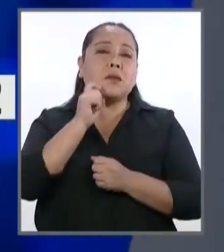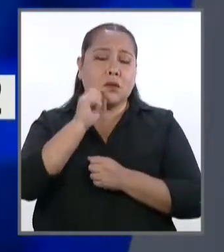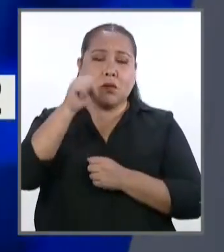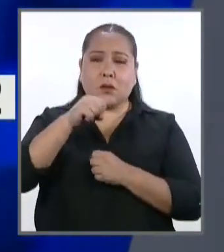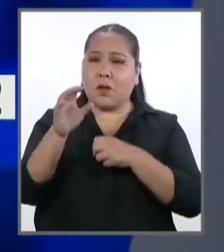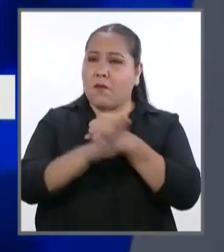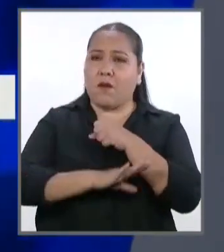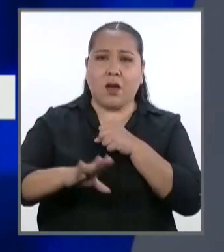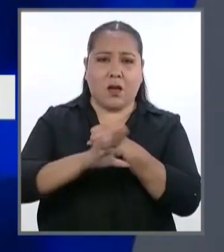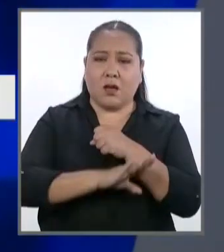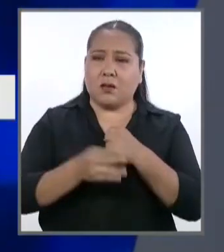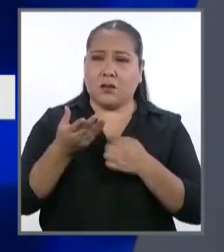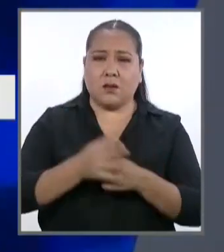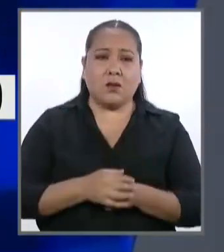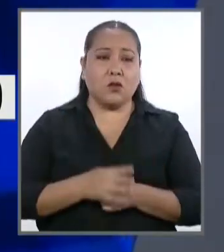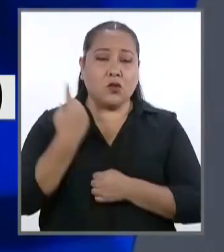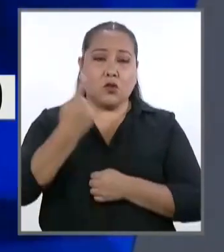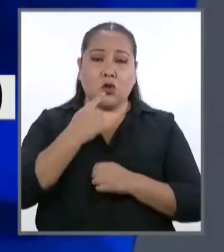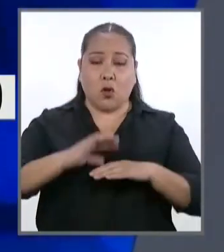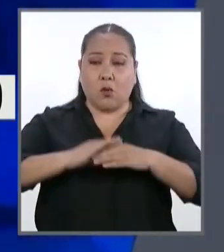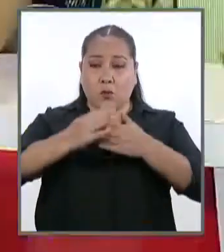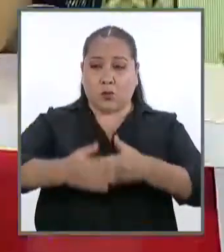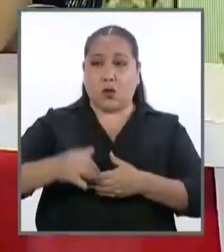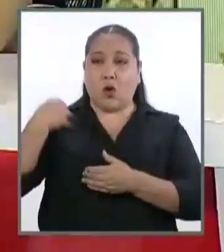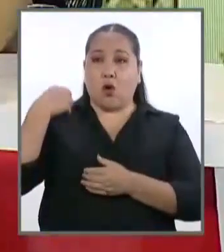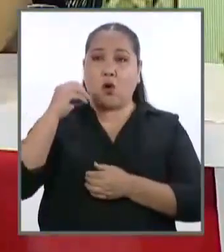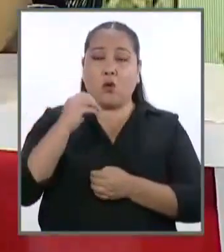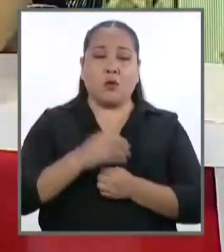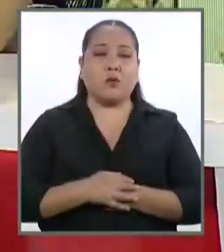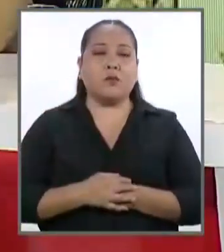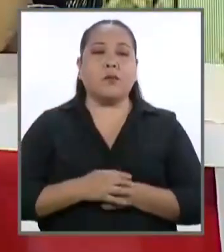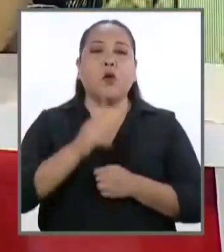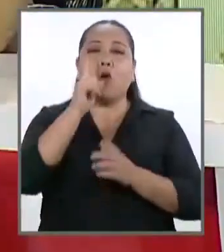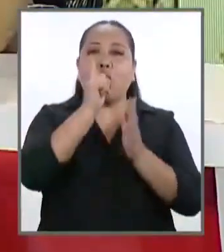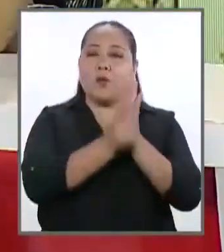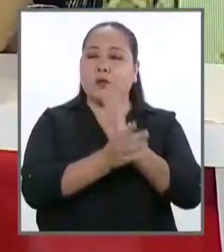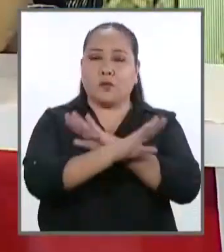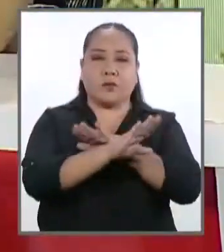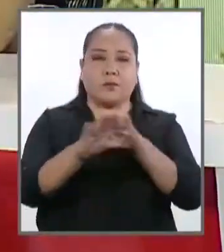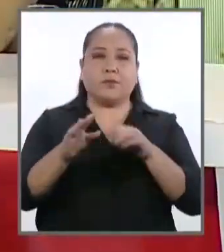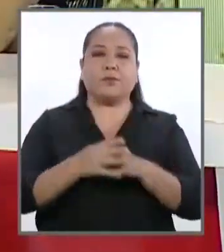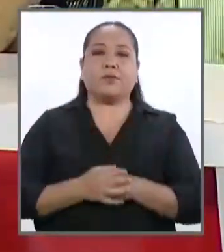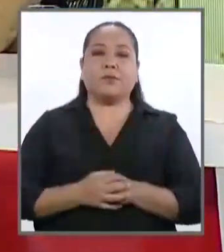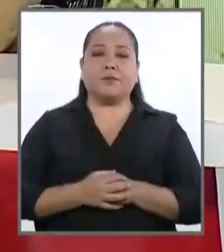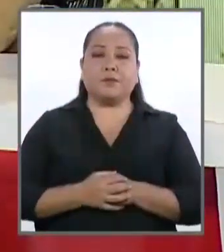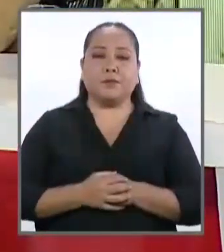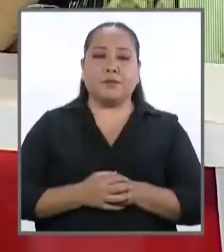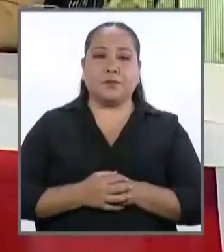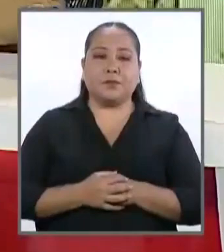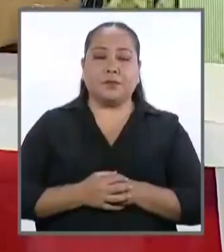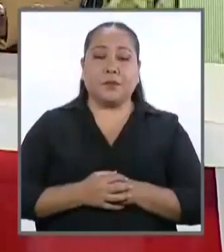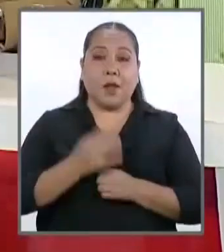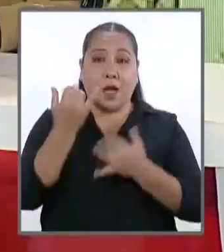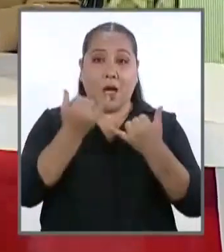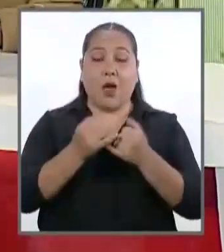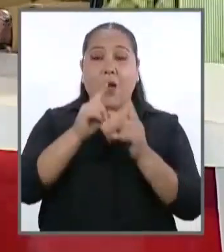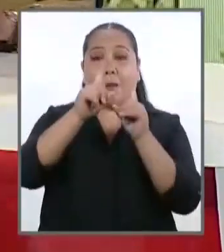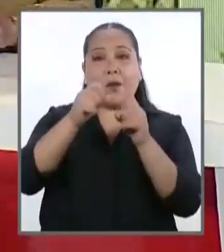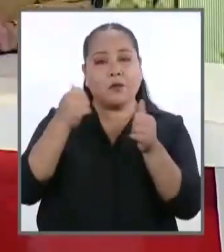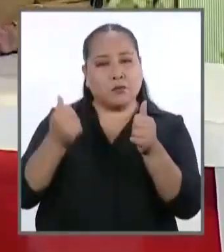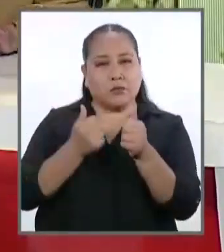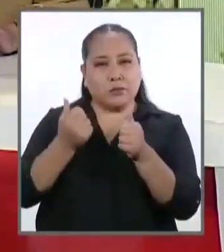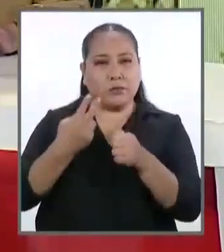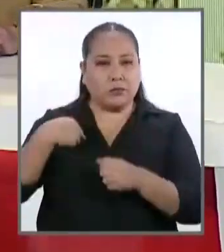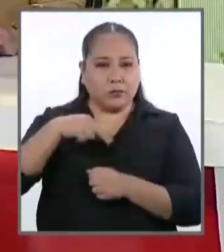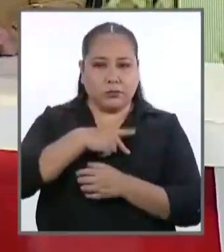fundamental. No solamente por los embarazos prematuros, sino por otro... Minuto cumplido, candidato. Muchas gracias. Pasamos ahora a la pregunta de seguimiento